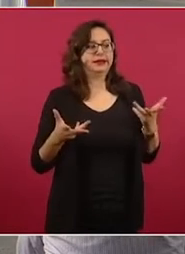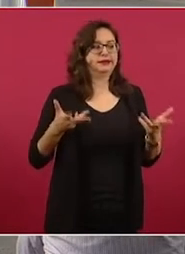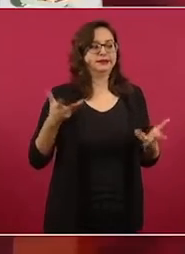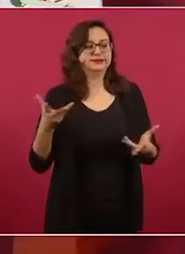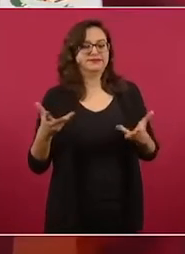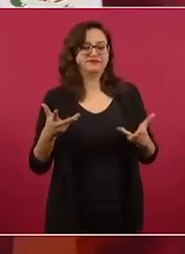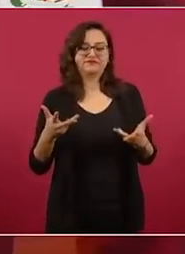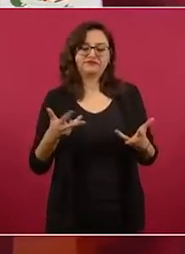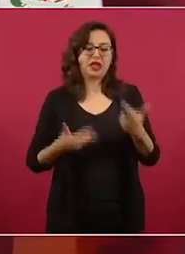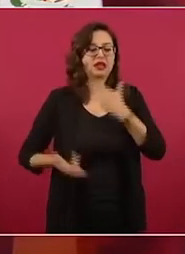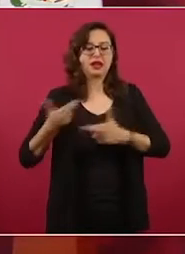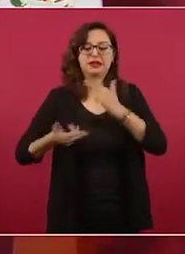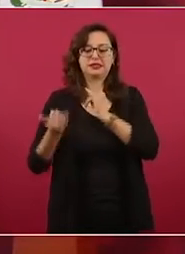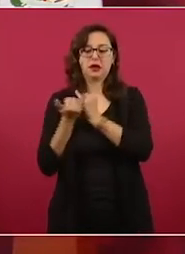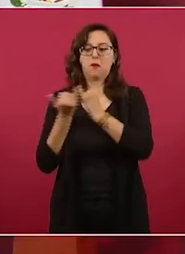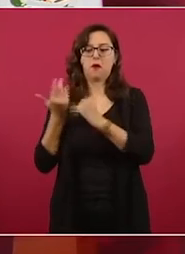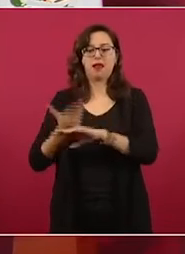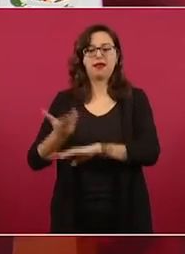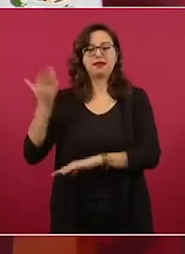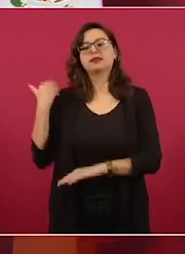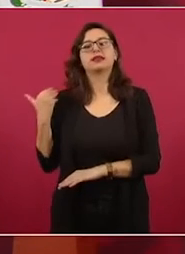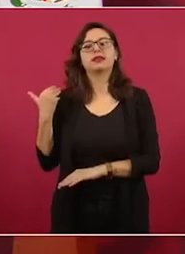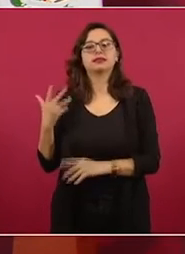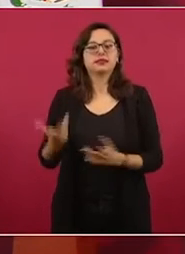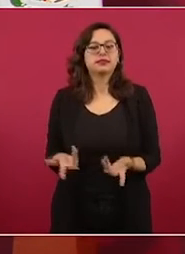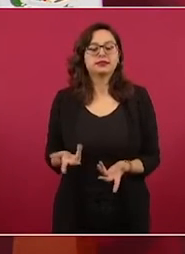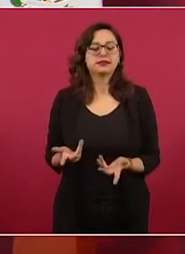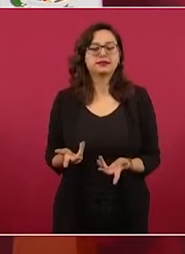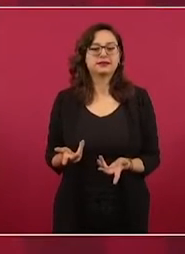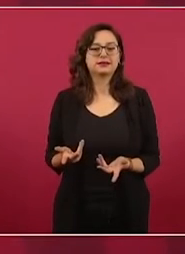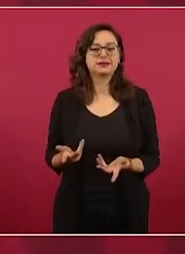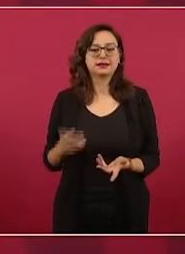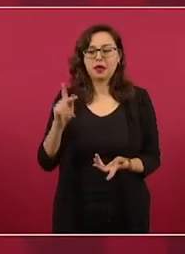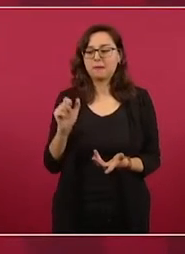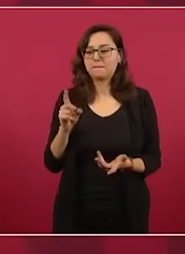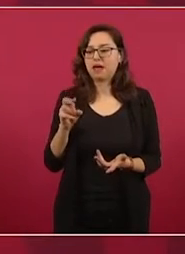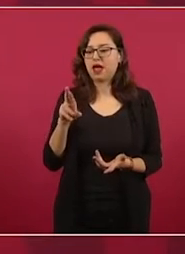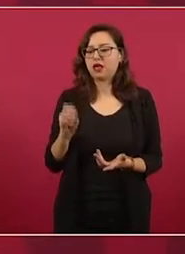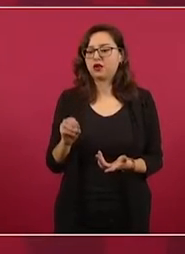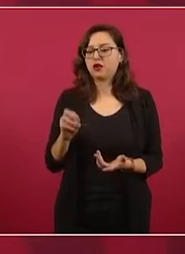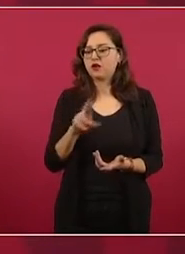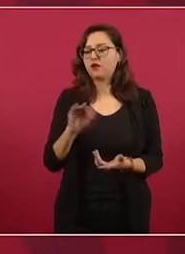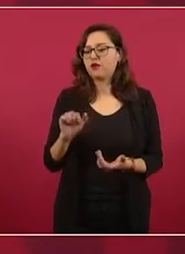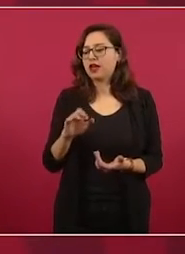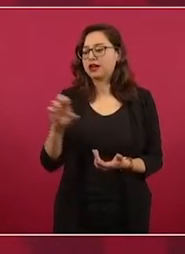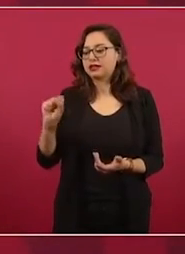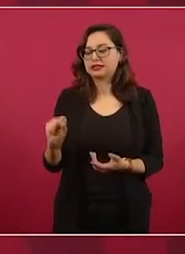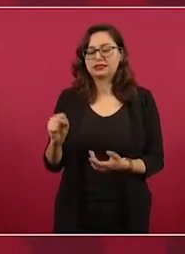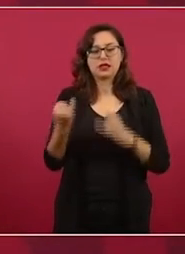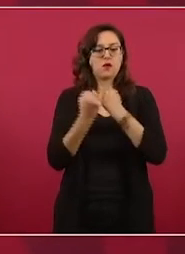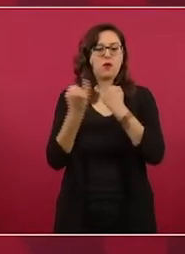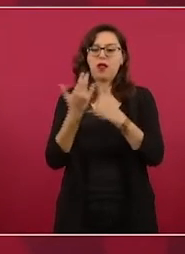como las de Pedro Ferriz, de siempre.